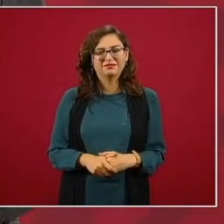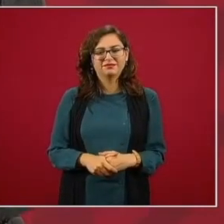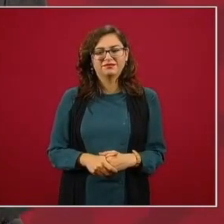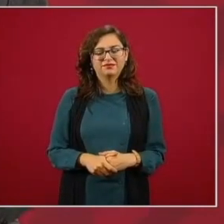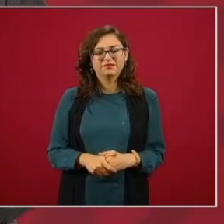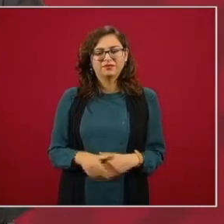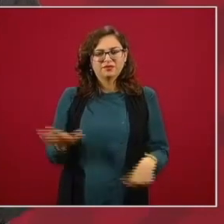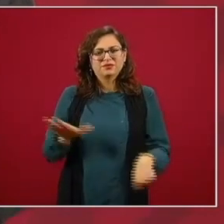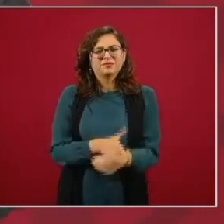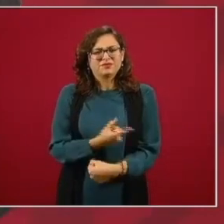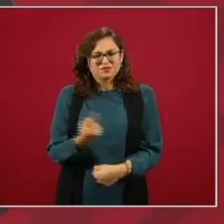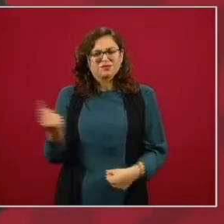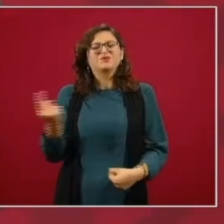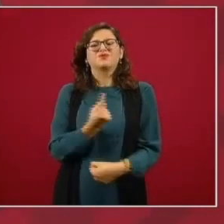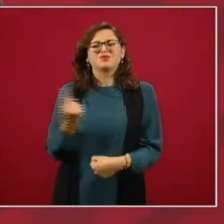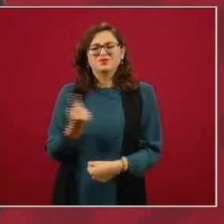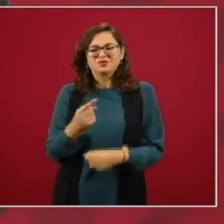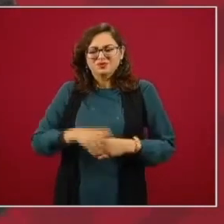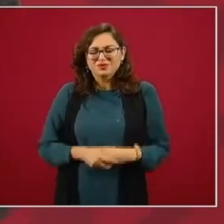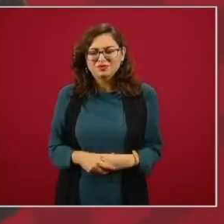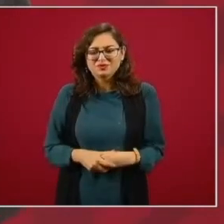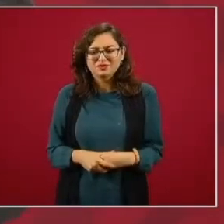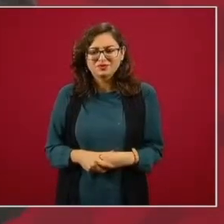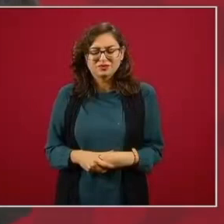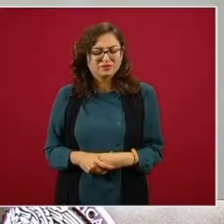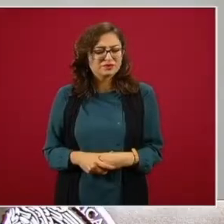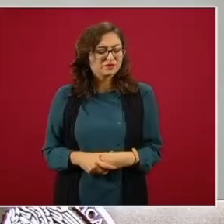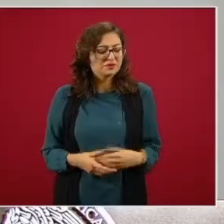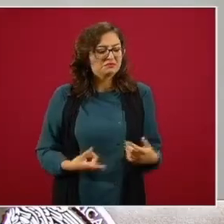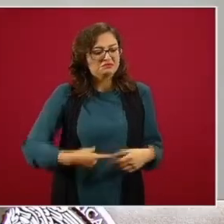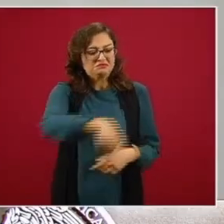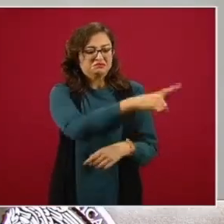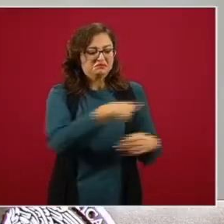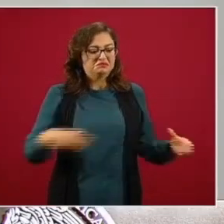porque apostaron a privatizar la educación